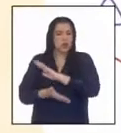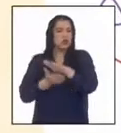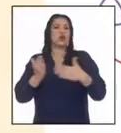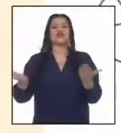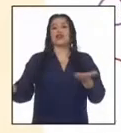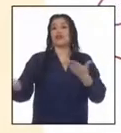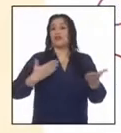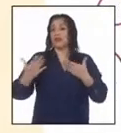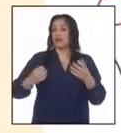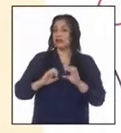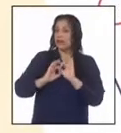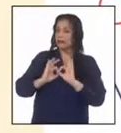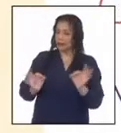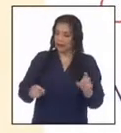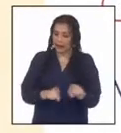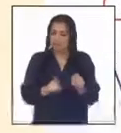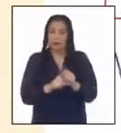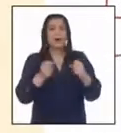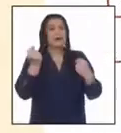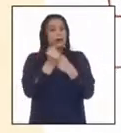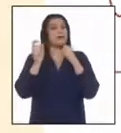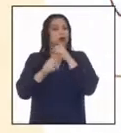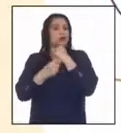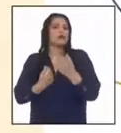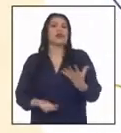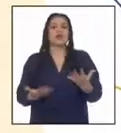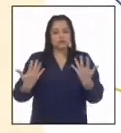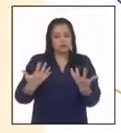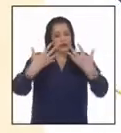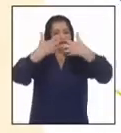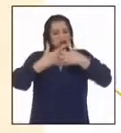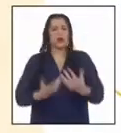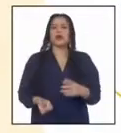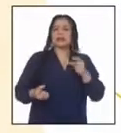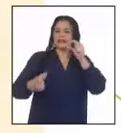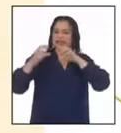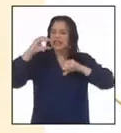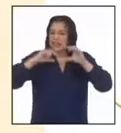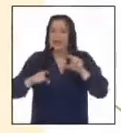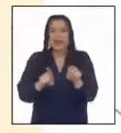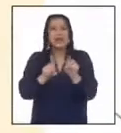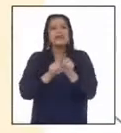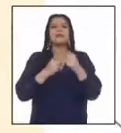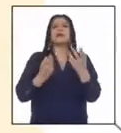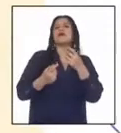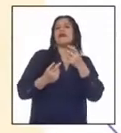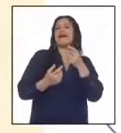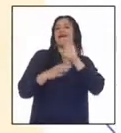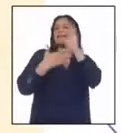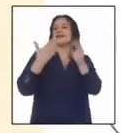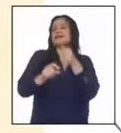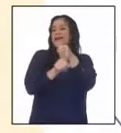servicios de higiene y de asistencia social en armonía con los principios de la ciencia y las modalidades del país.